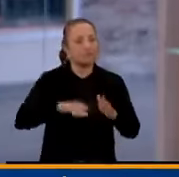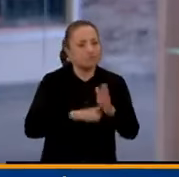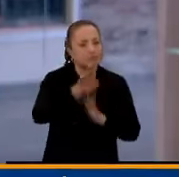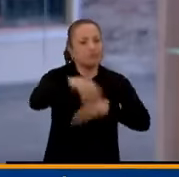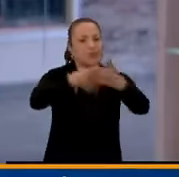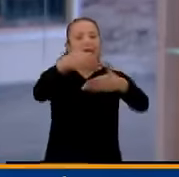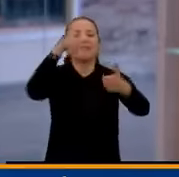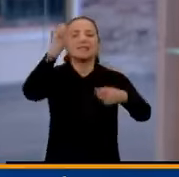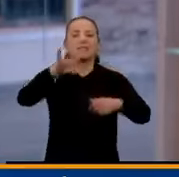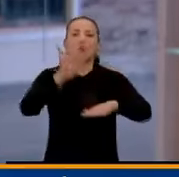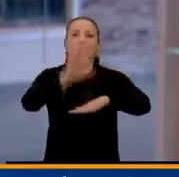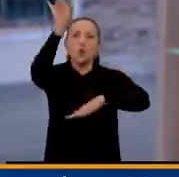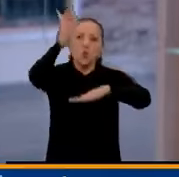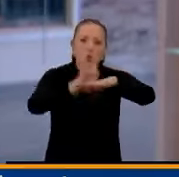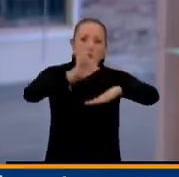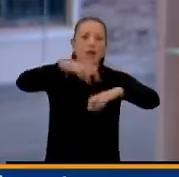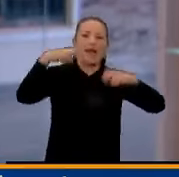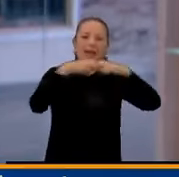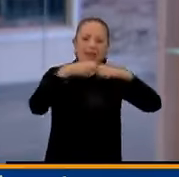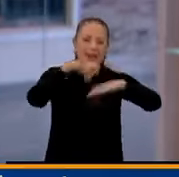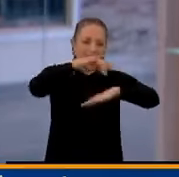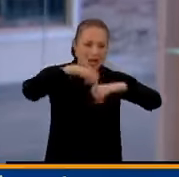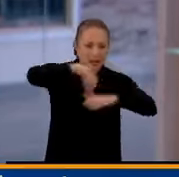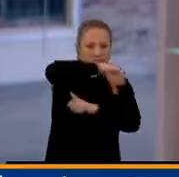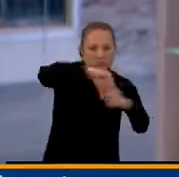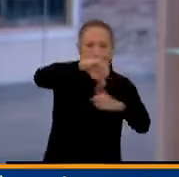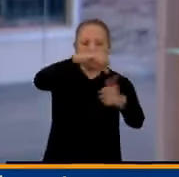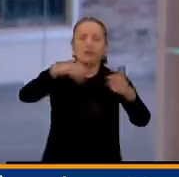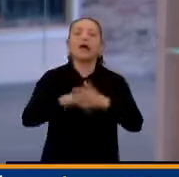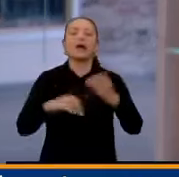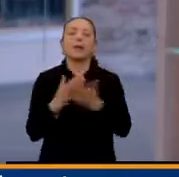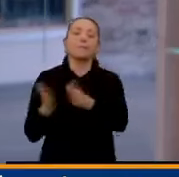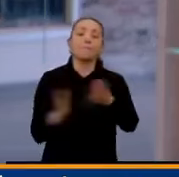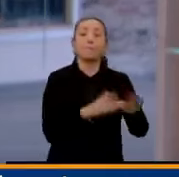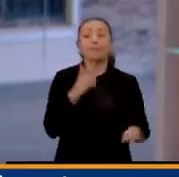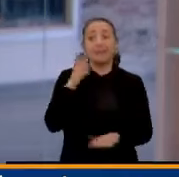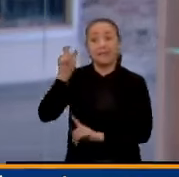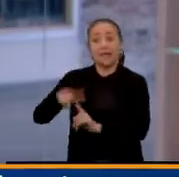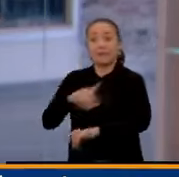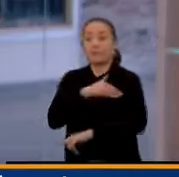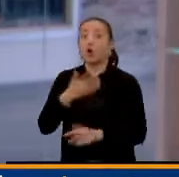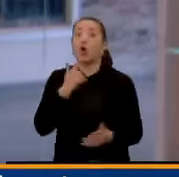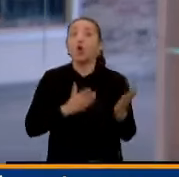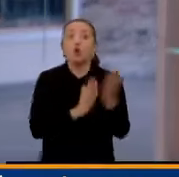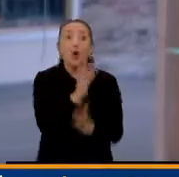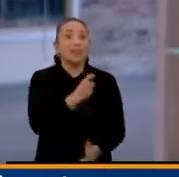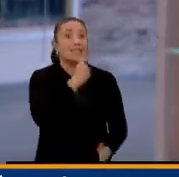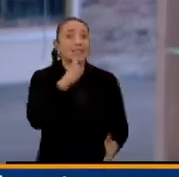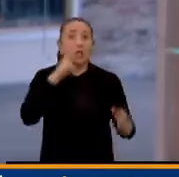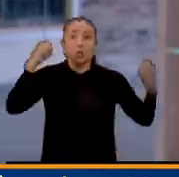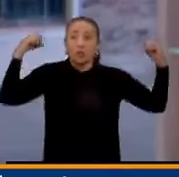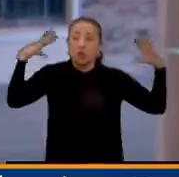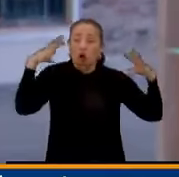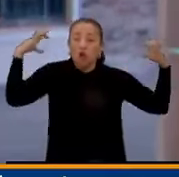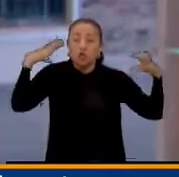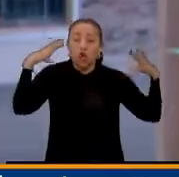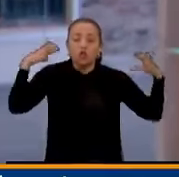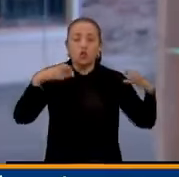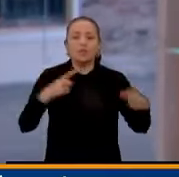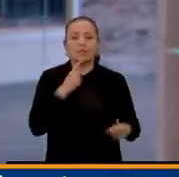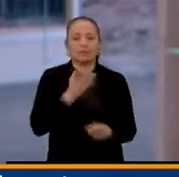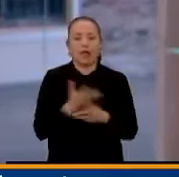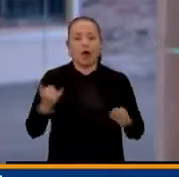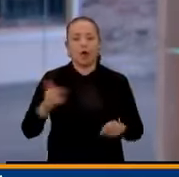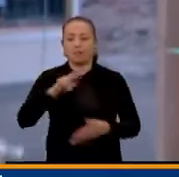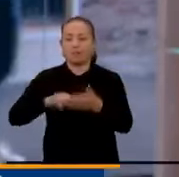Finalmente el ministro Andrés Camacho dijo que mientras tengamos una situación de sequía se va a seguir dando prioridad al uso del gas para la producción de energía